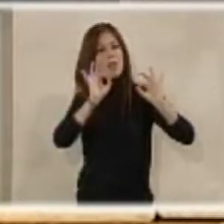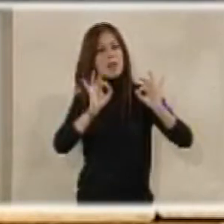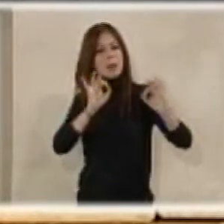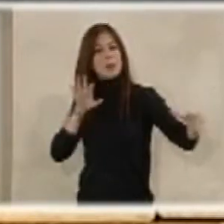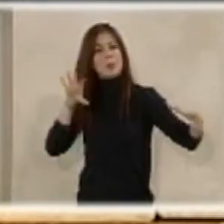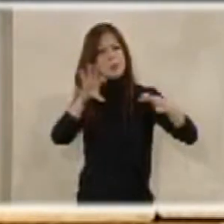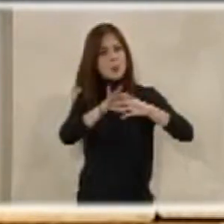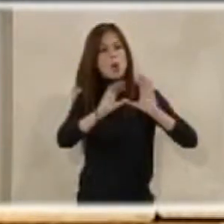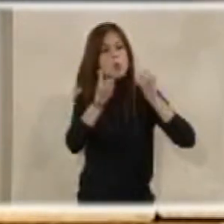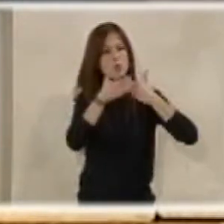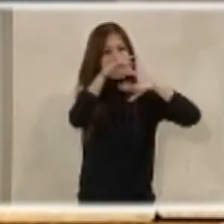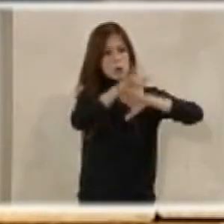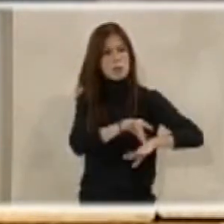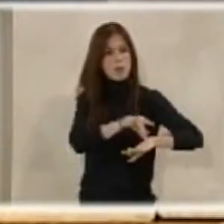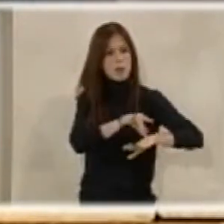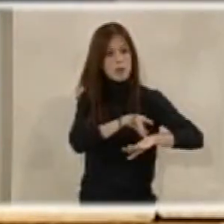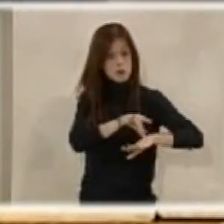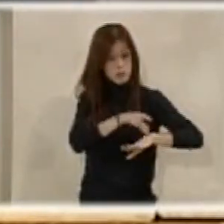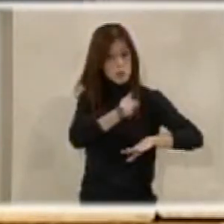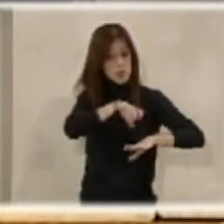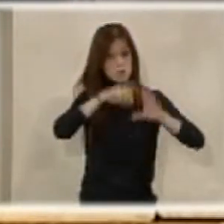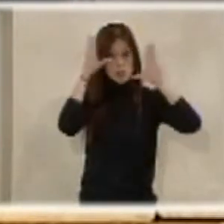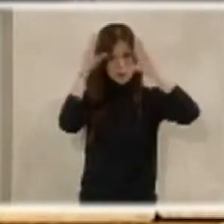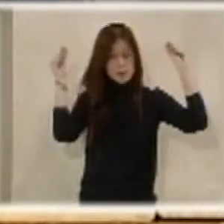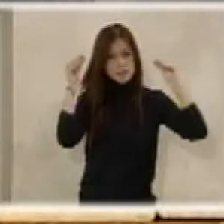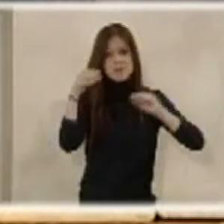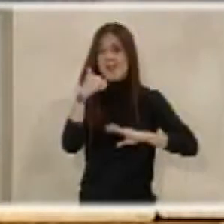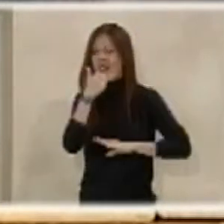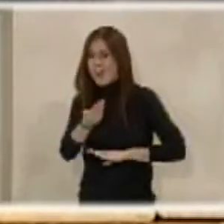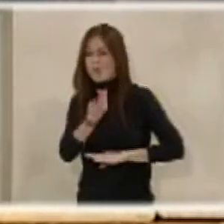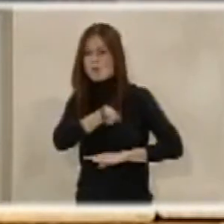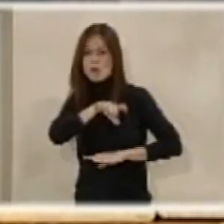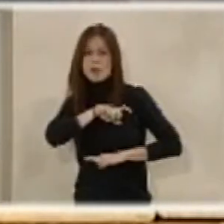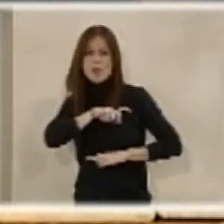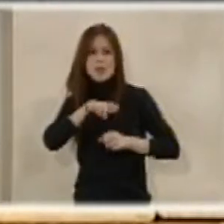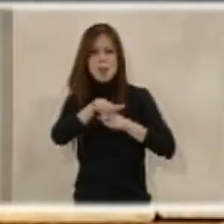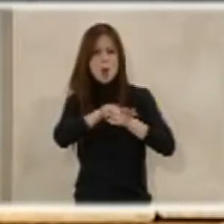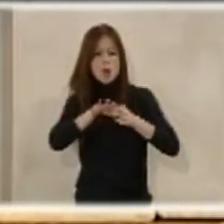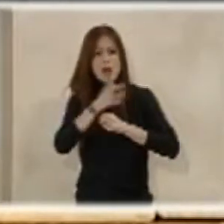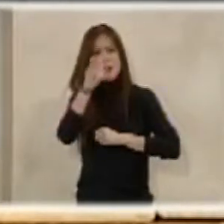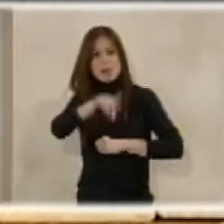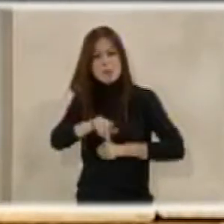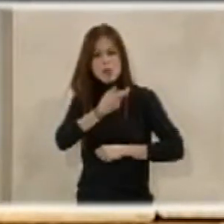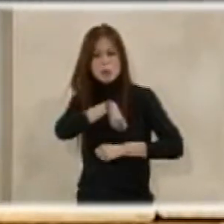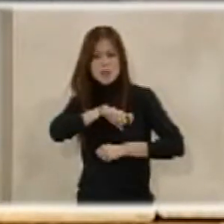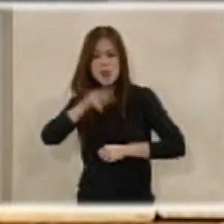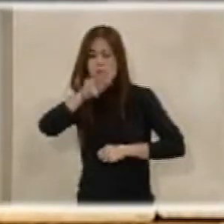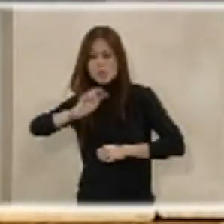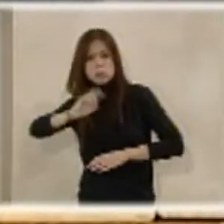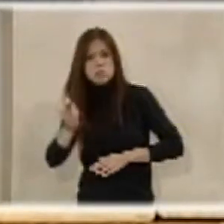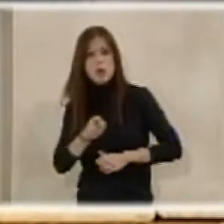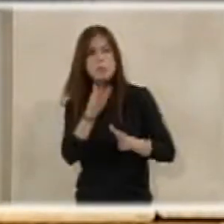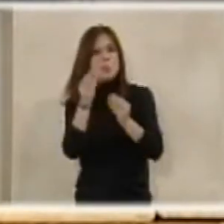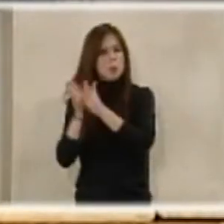hacia los cuerpos de seguridad del Estado. Y muy especialmente cuando, gracias a la policía local y a los propios cuerpos de seguridad del Estado, muchos